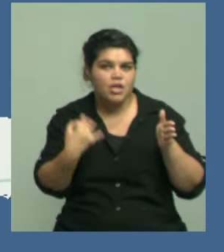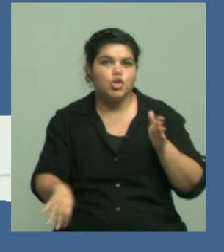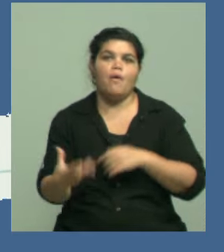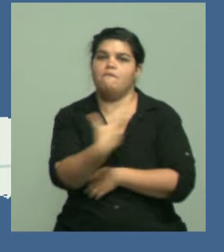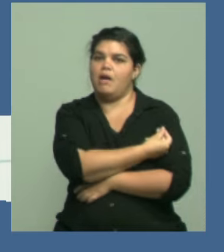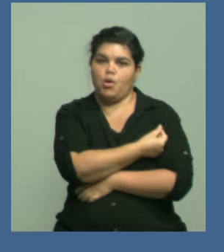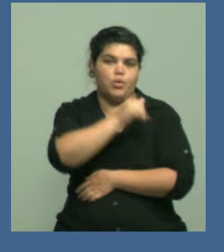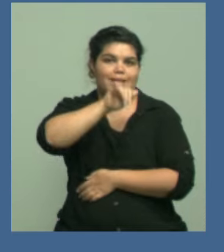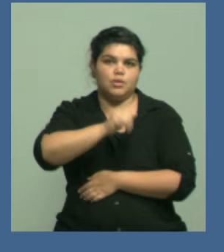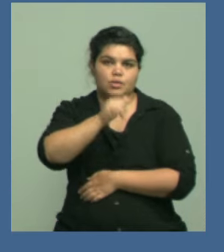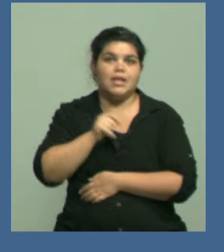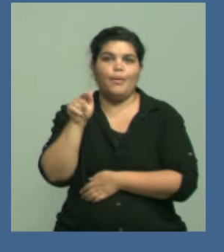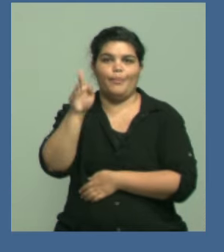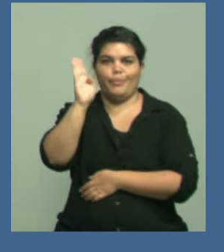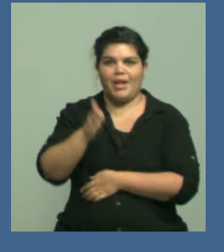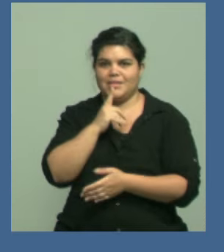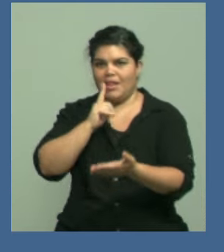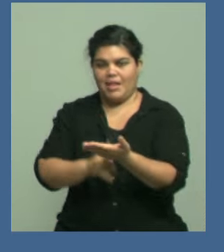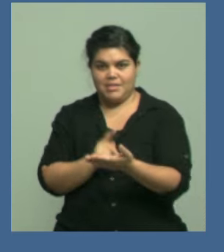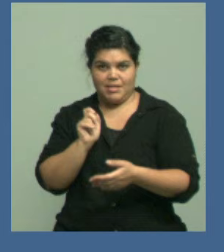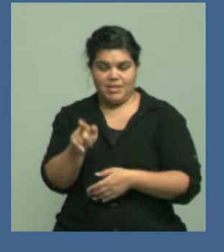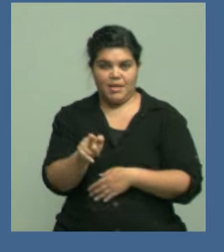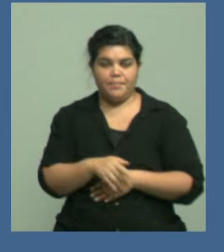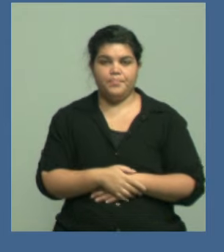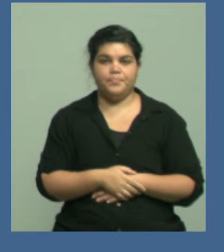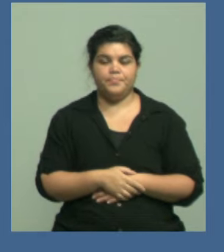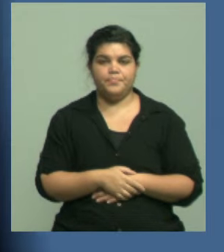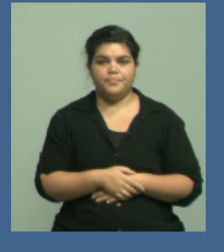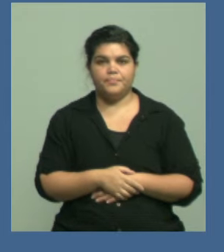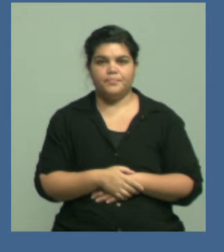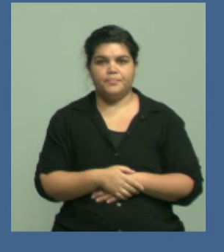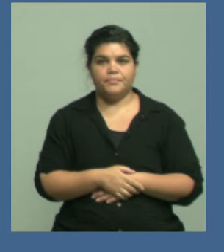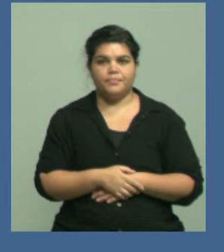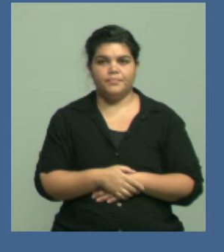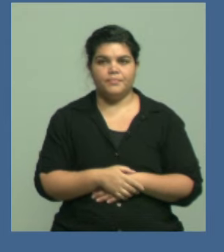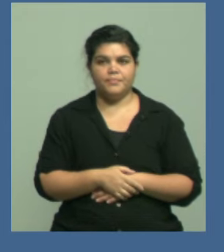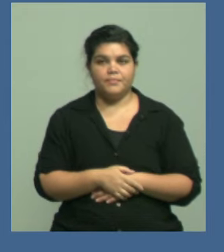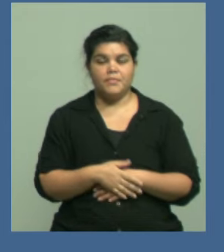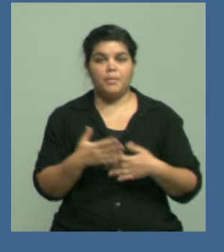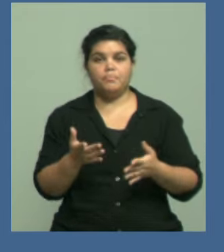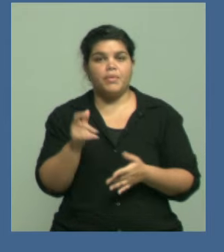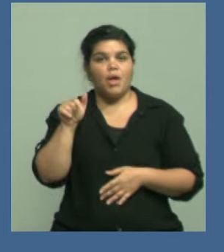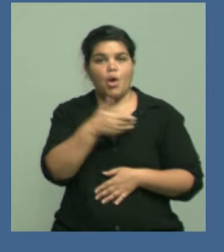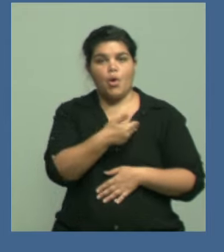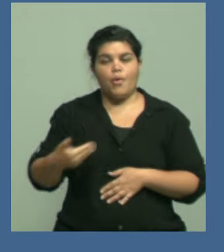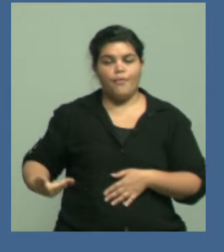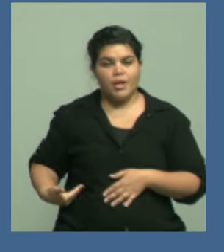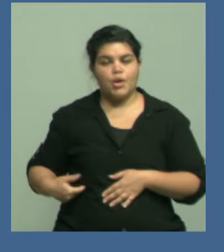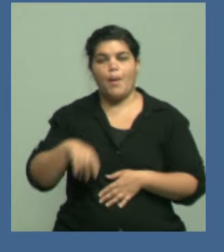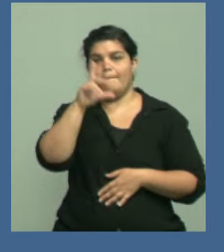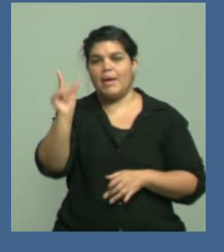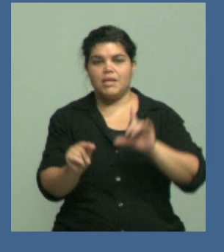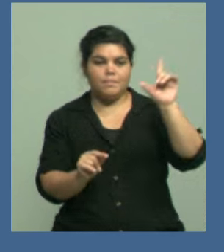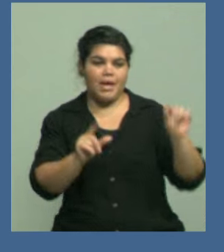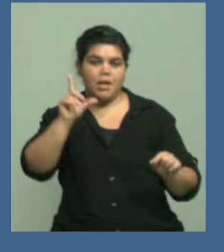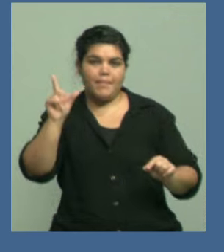menos de acuerdo a los registros que tienen, hay grupos etarios que tienen mayor riesgo. Bueno, los gobiernos de los países que están siendo